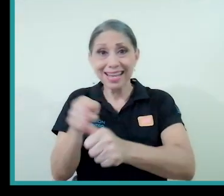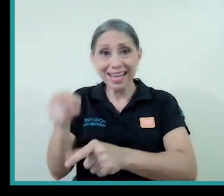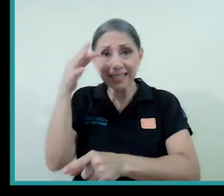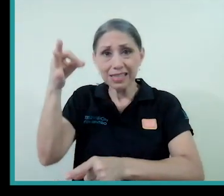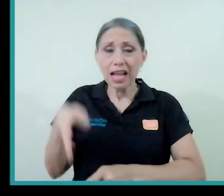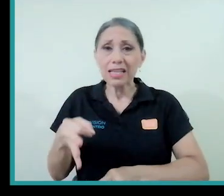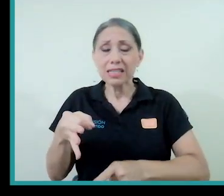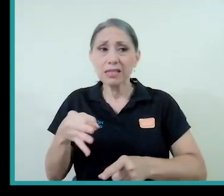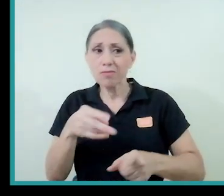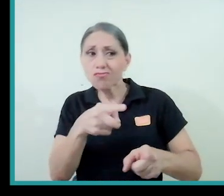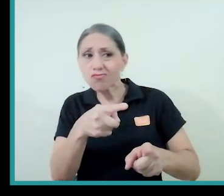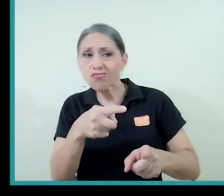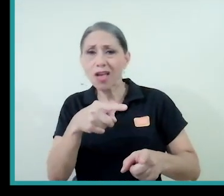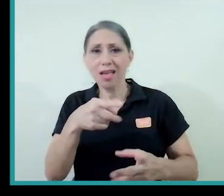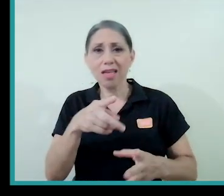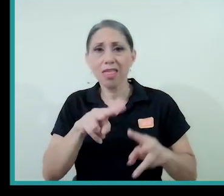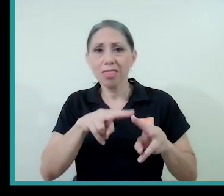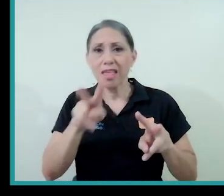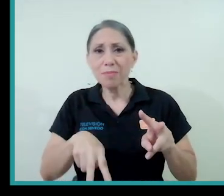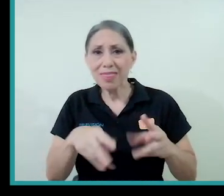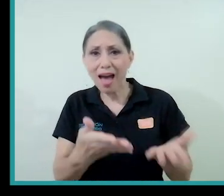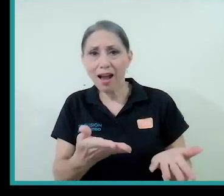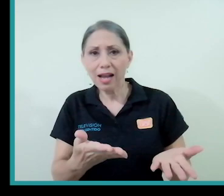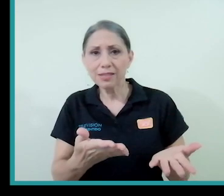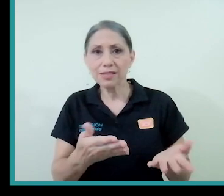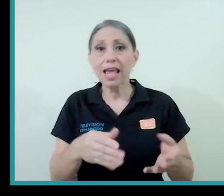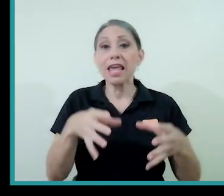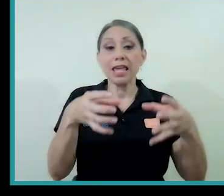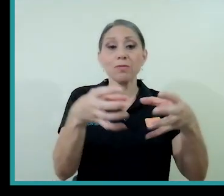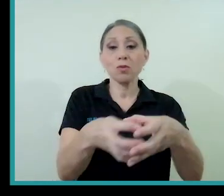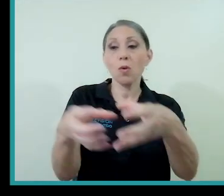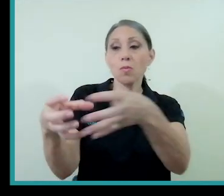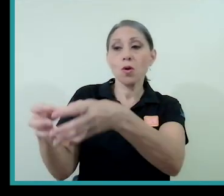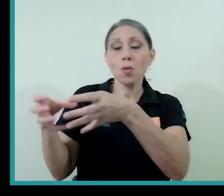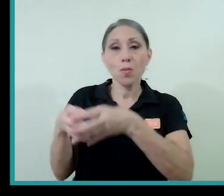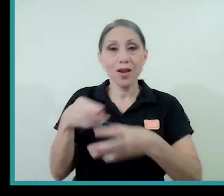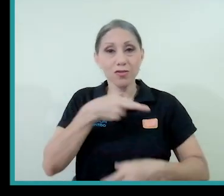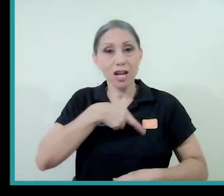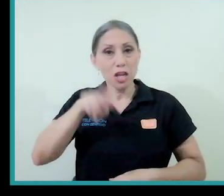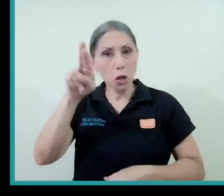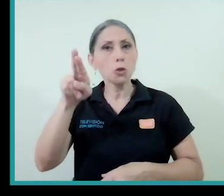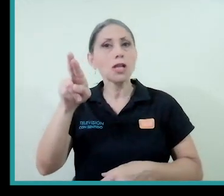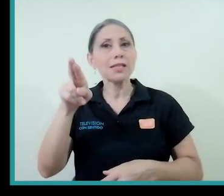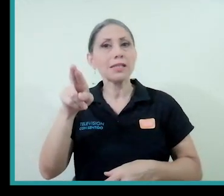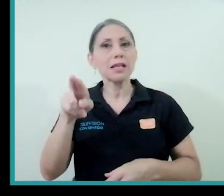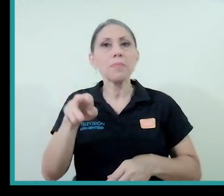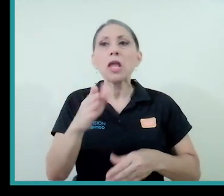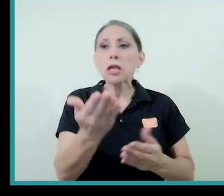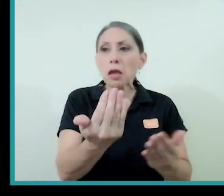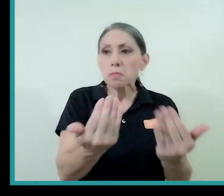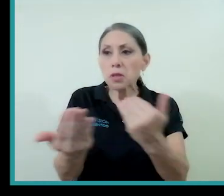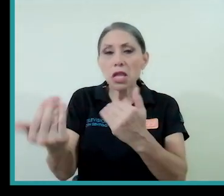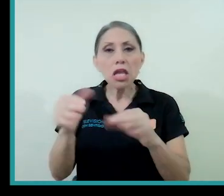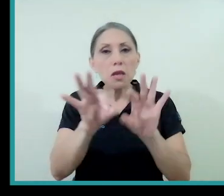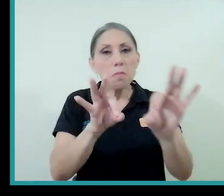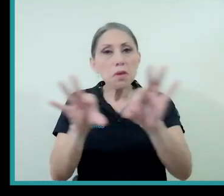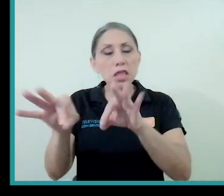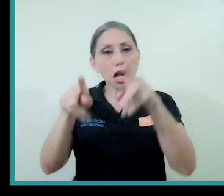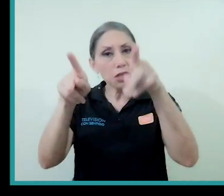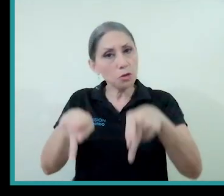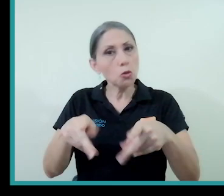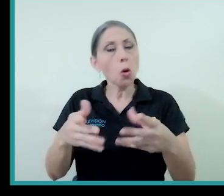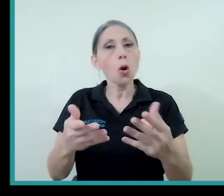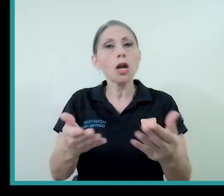aquellas denominaciones religiosas que invitan a su feligresía a estar atentos, a seguir